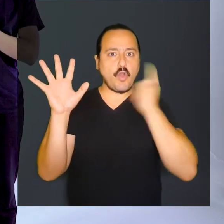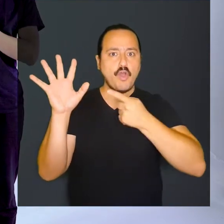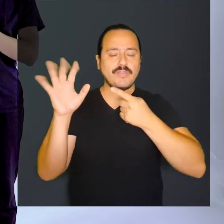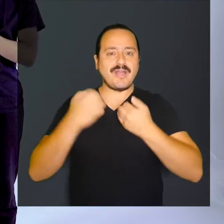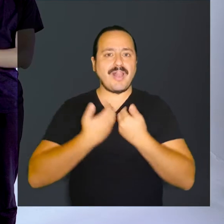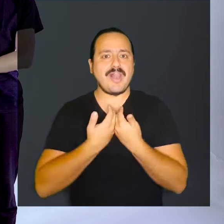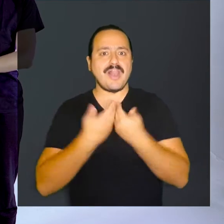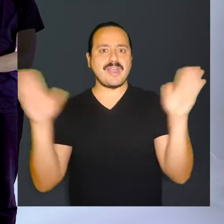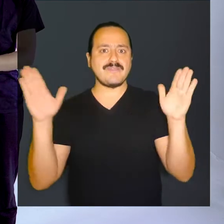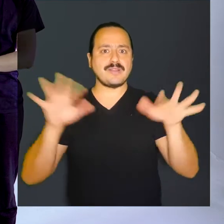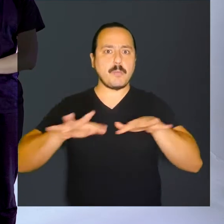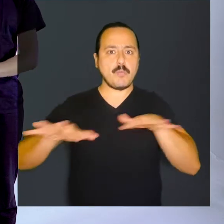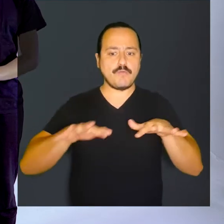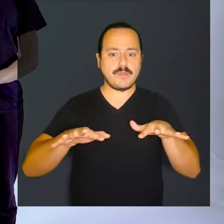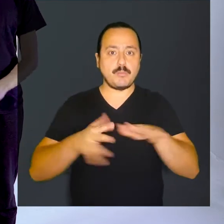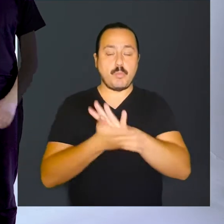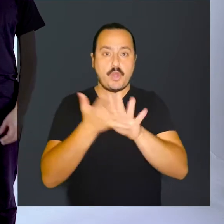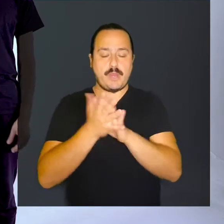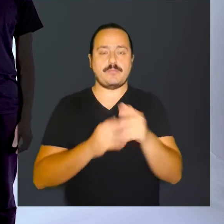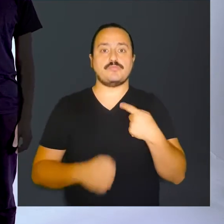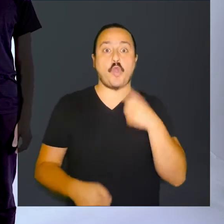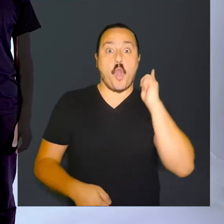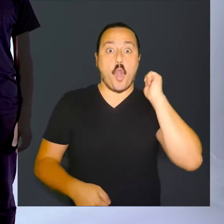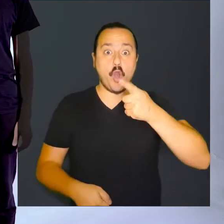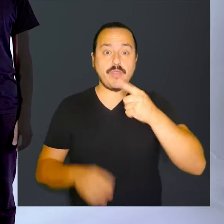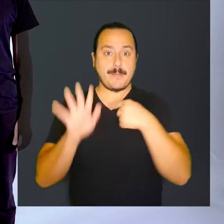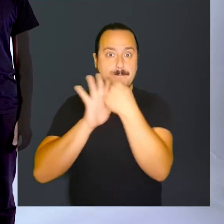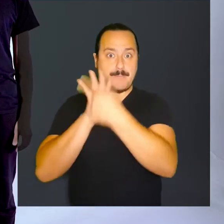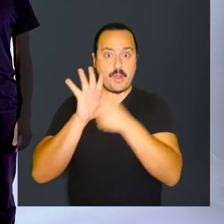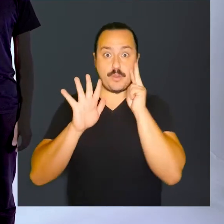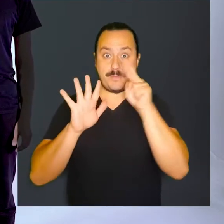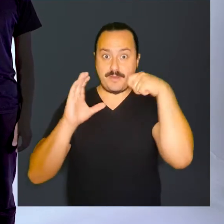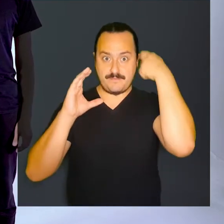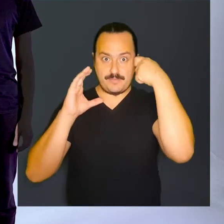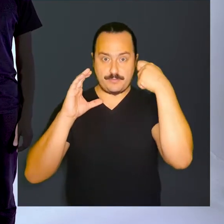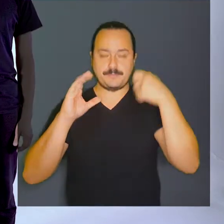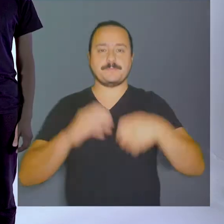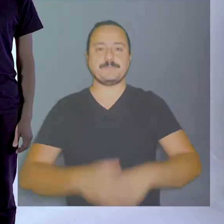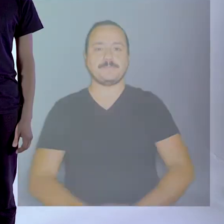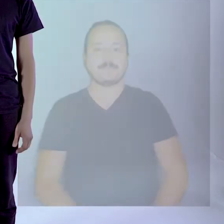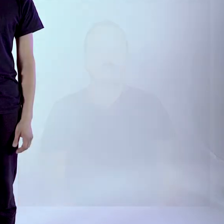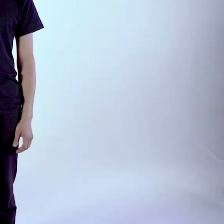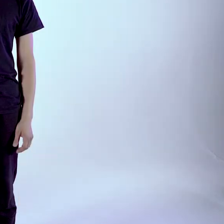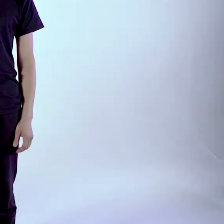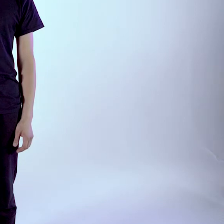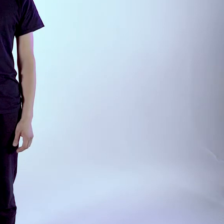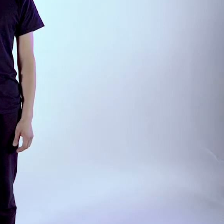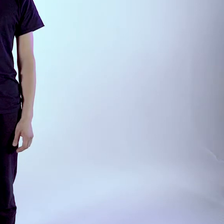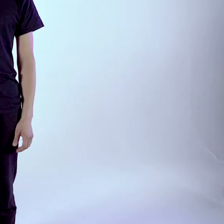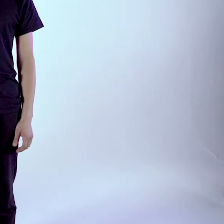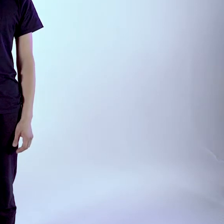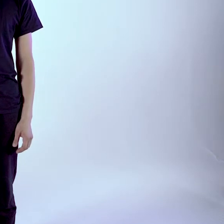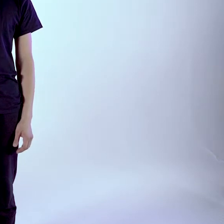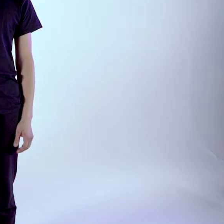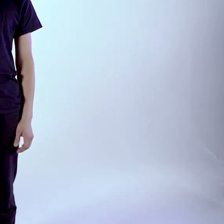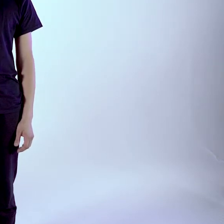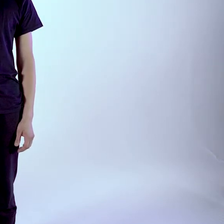antebrazo y mano Si le mandamos una señal para que se mueva ¡Se mueve!